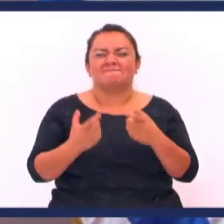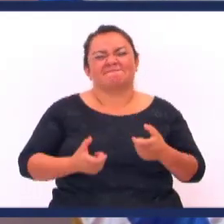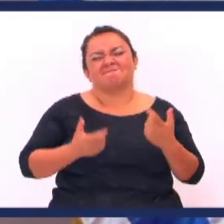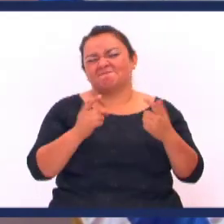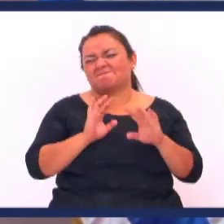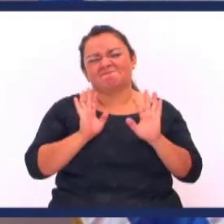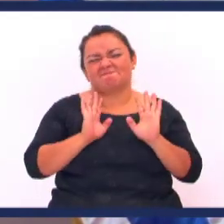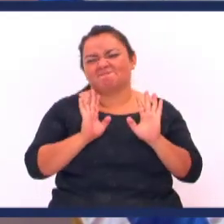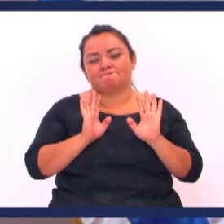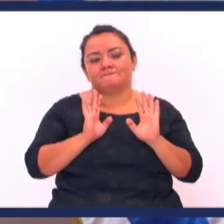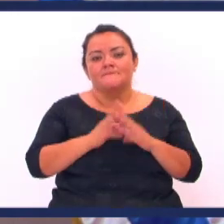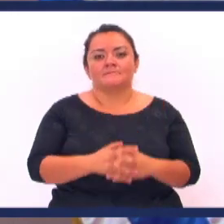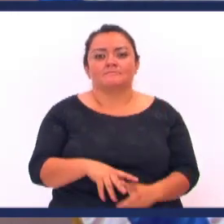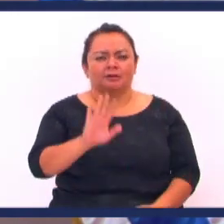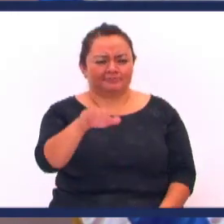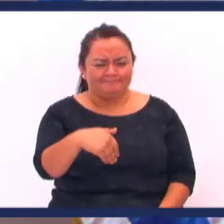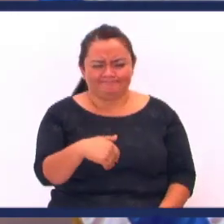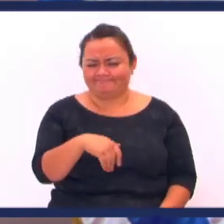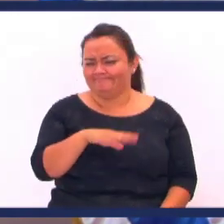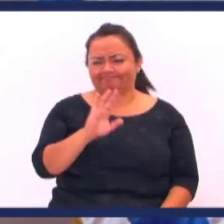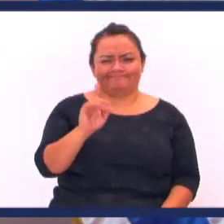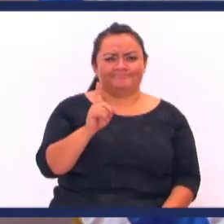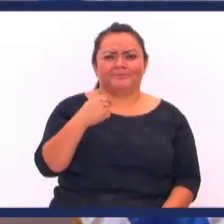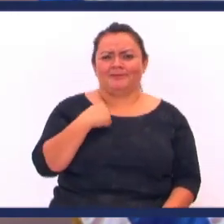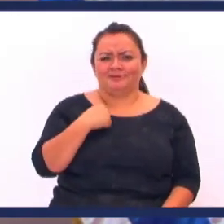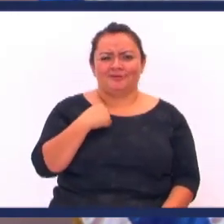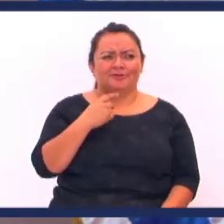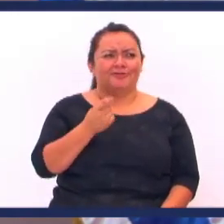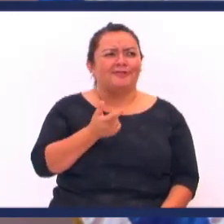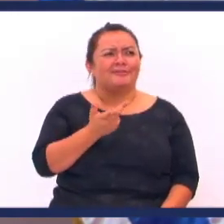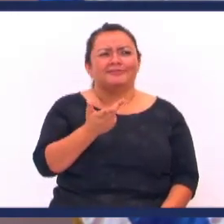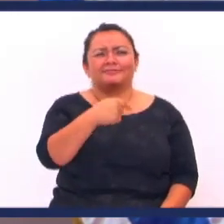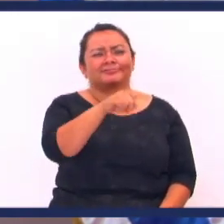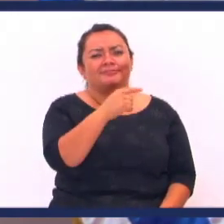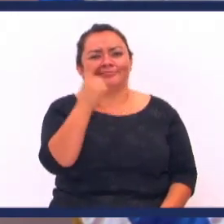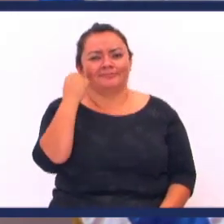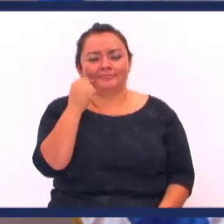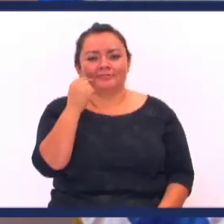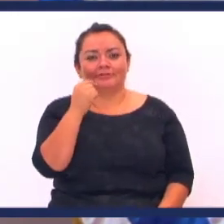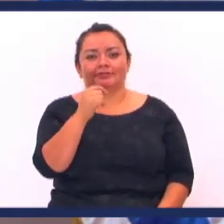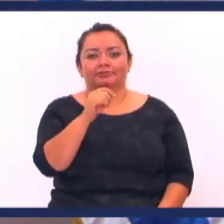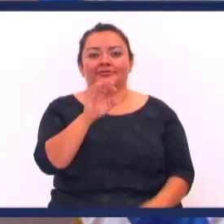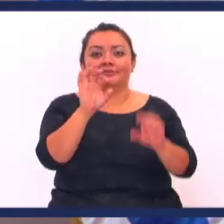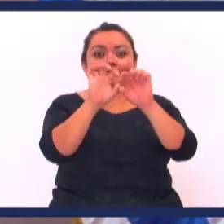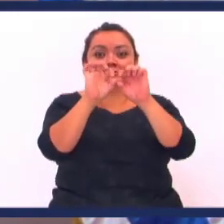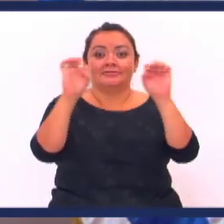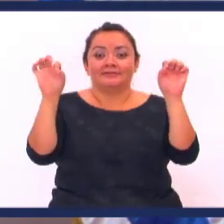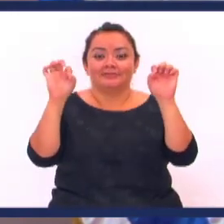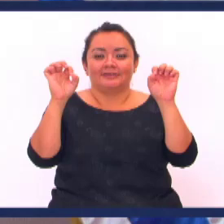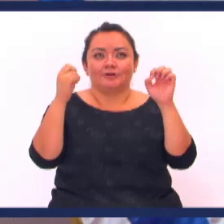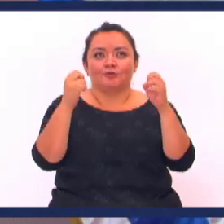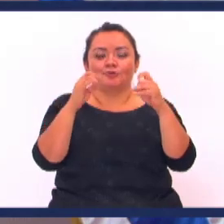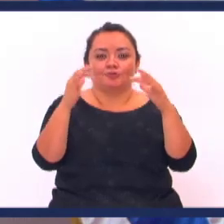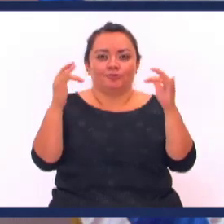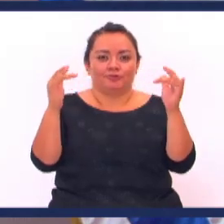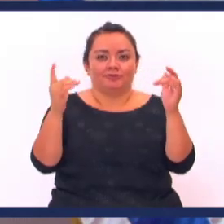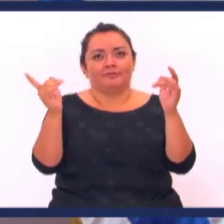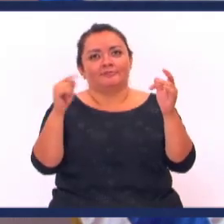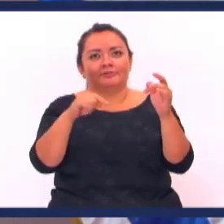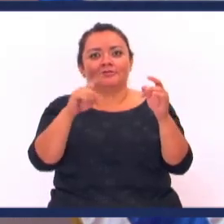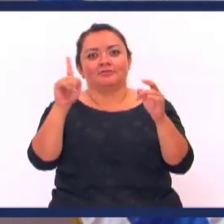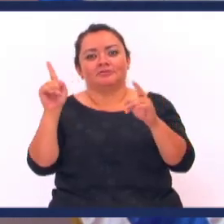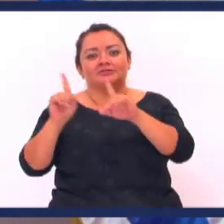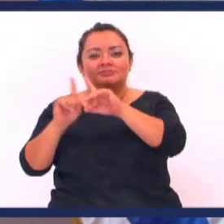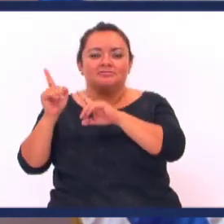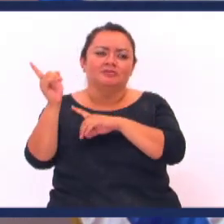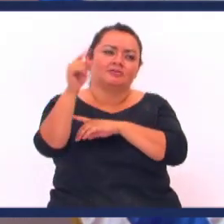verdad Está demasiado cara No la voy a poner No hombre me dijo Si yo las conseguí A fulano y tal Hermano le puso A las luces Él es un pastor Que va y viene De